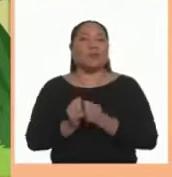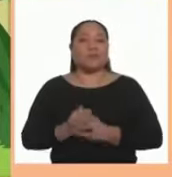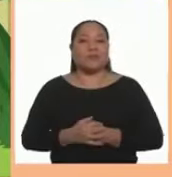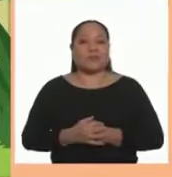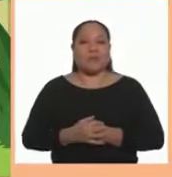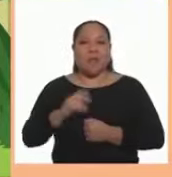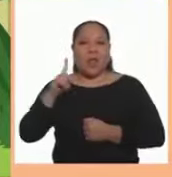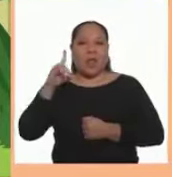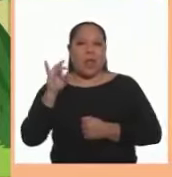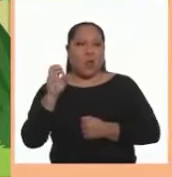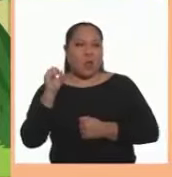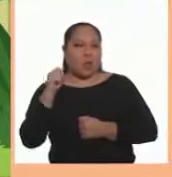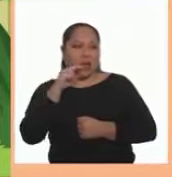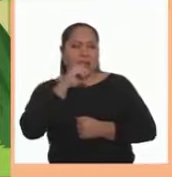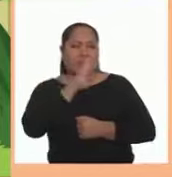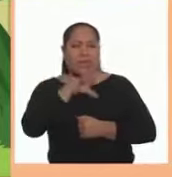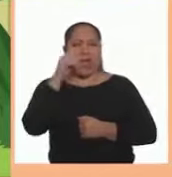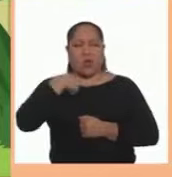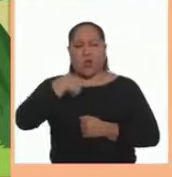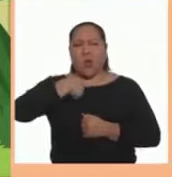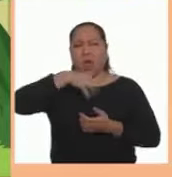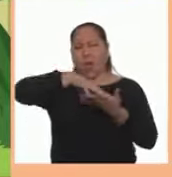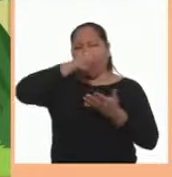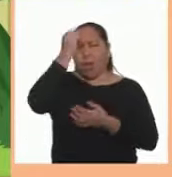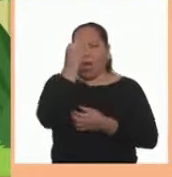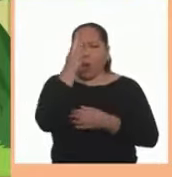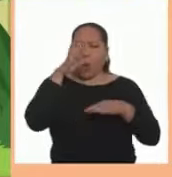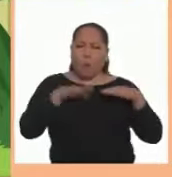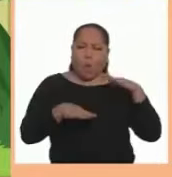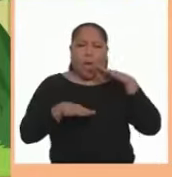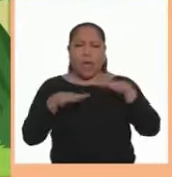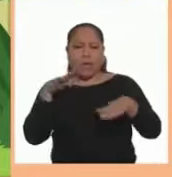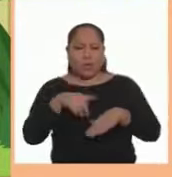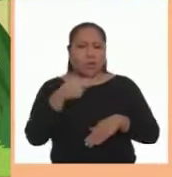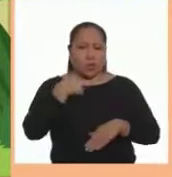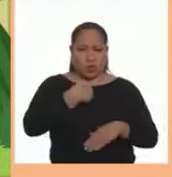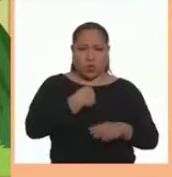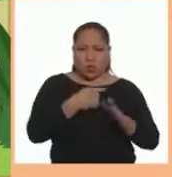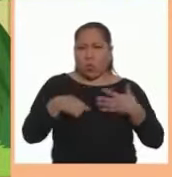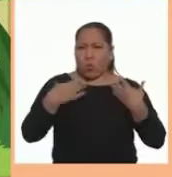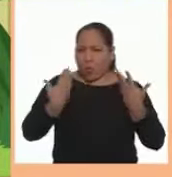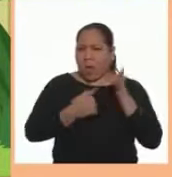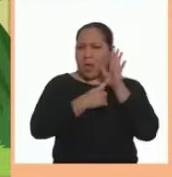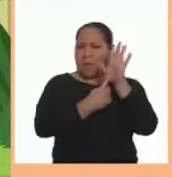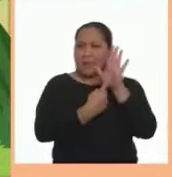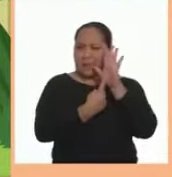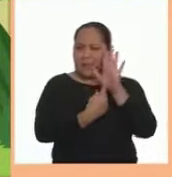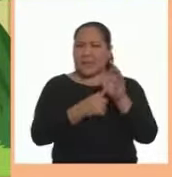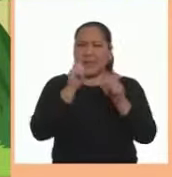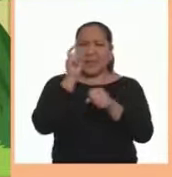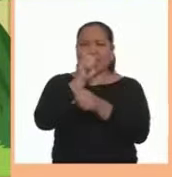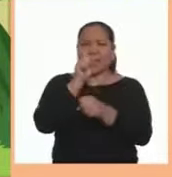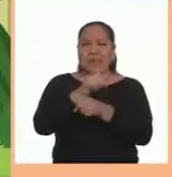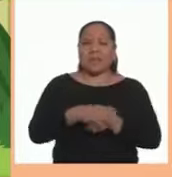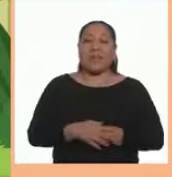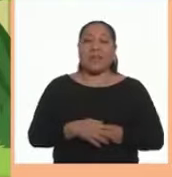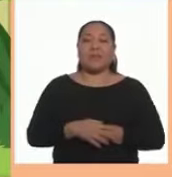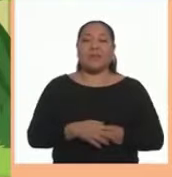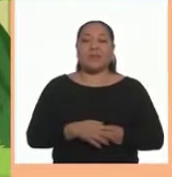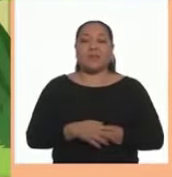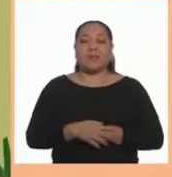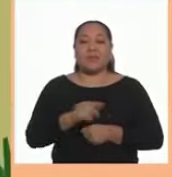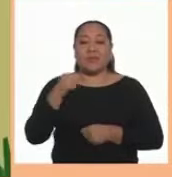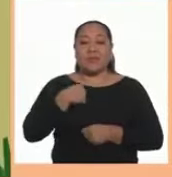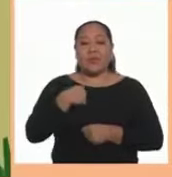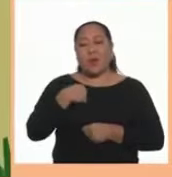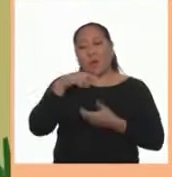aprender juntos Laura Laura responde Laura ella Ha aprendido Algunos pasos Y les podría enseñar A todos en el